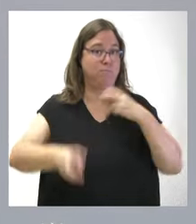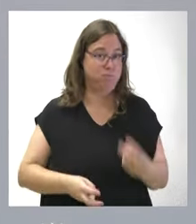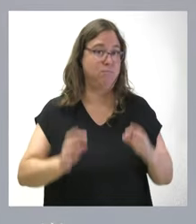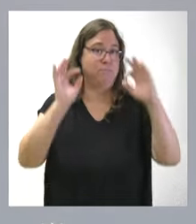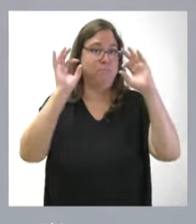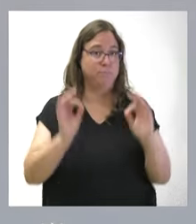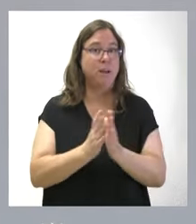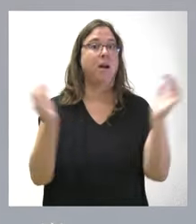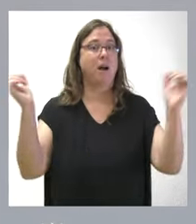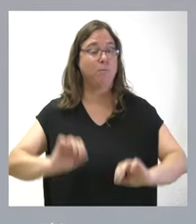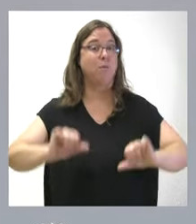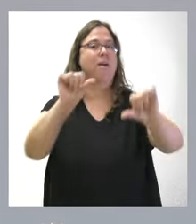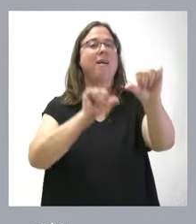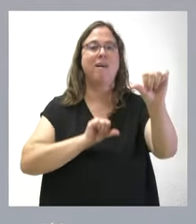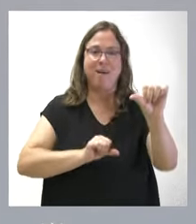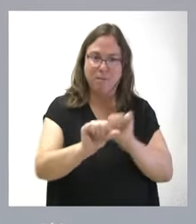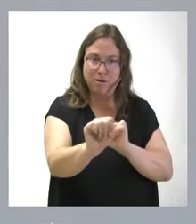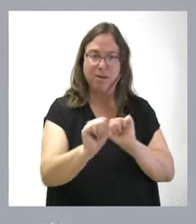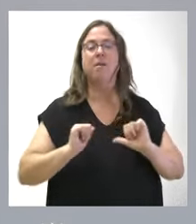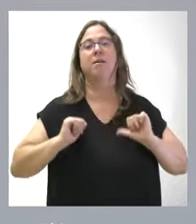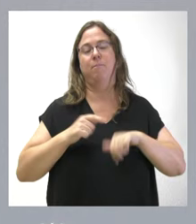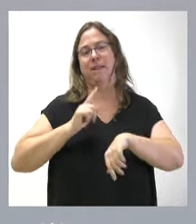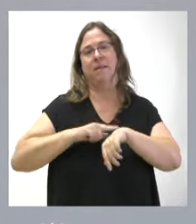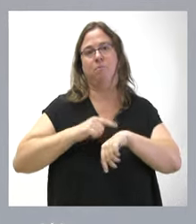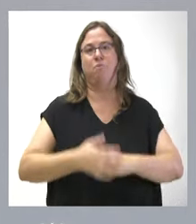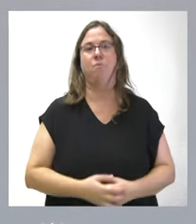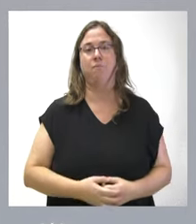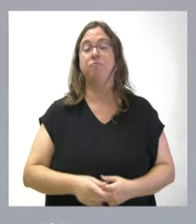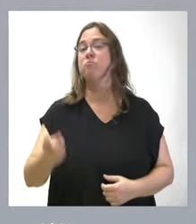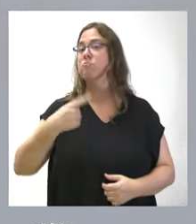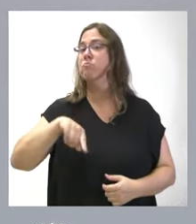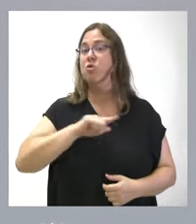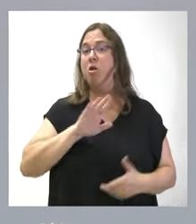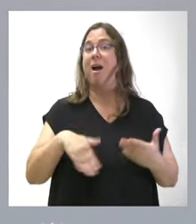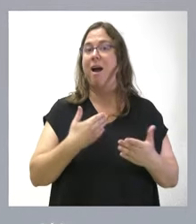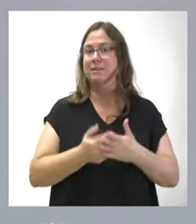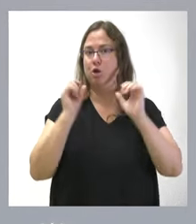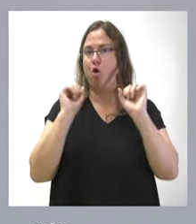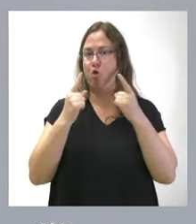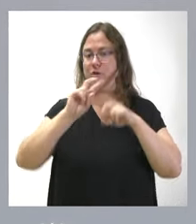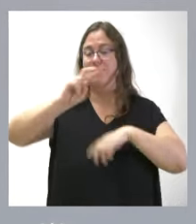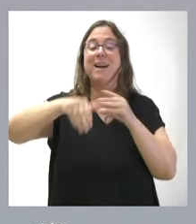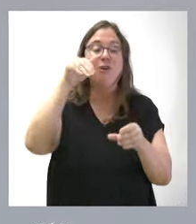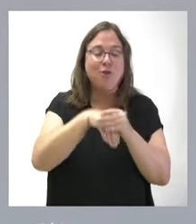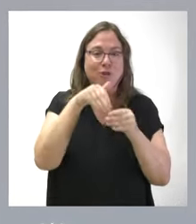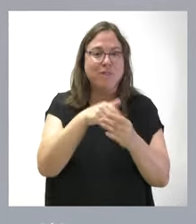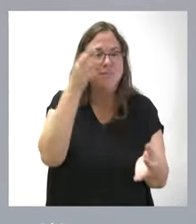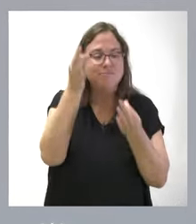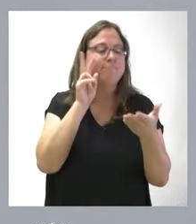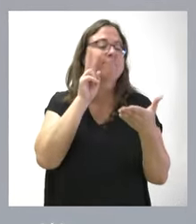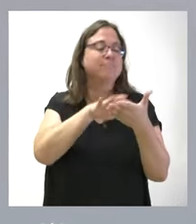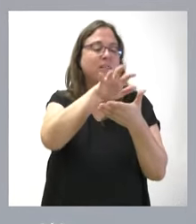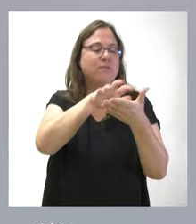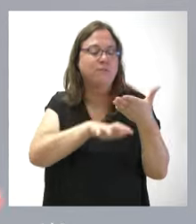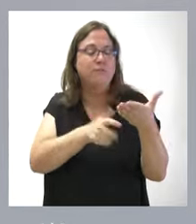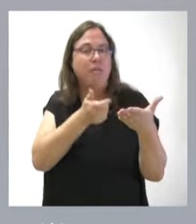se apruebe, será el momento en que empezará a concurrir y a computar el plazo. Nosotros, hasta que no veamos, lógicamente, el contenido concreto de la redacción